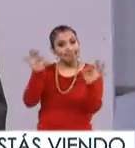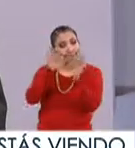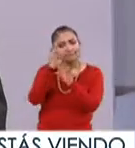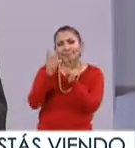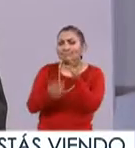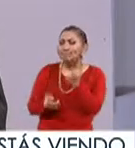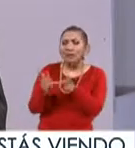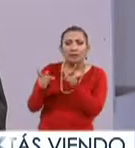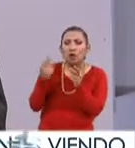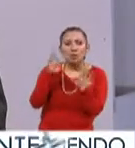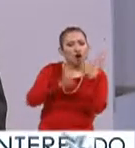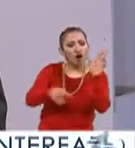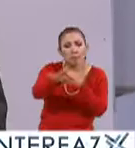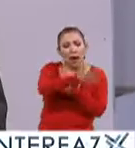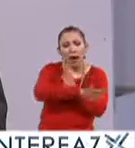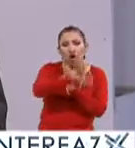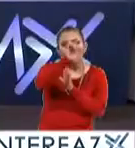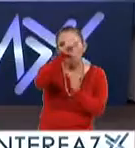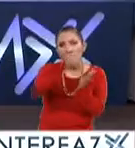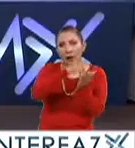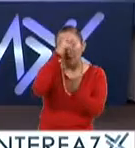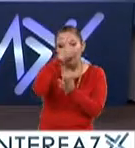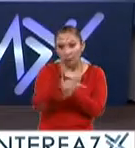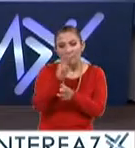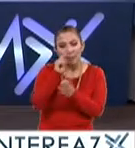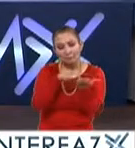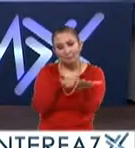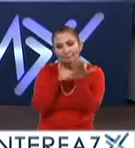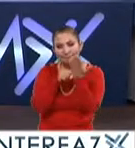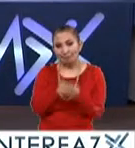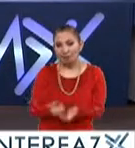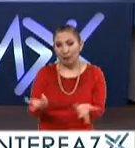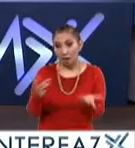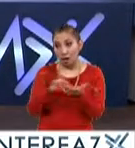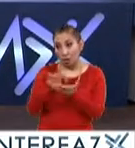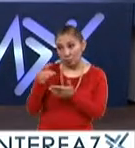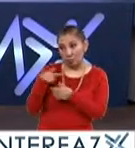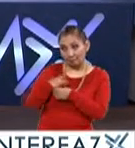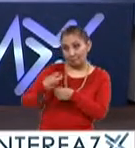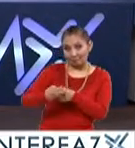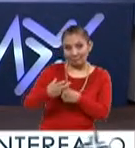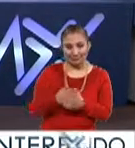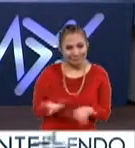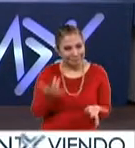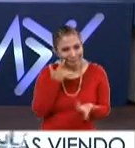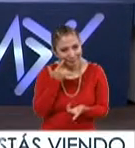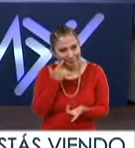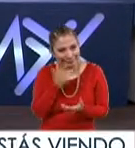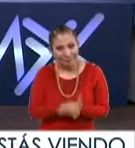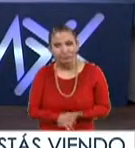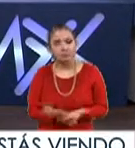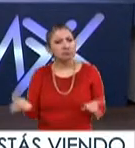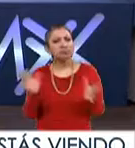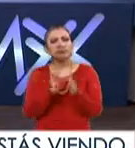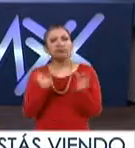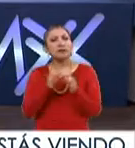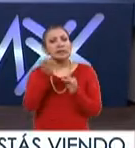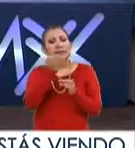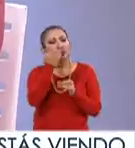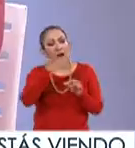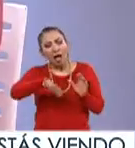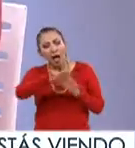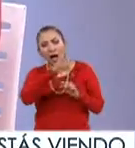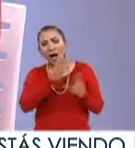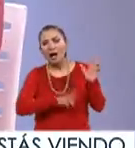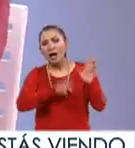platicar cómo se desarrollan las normales en otros lugares del país. Muchísimas gracias. Al contrario, gracias por la invitación. Pues platíquenos, esta Escuela